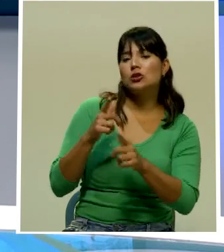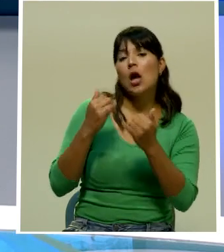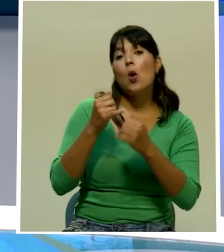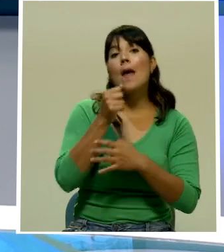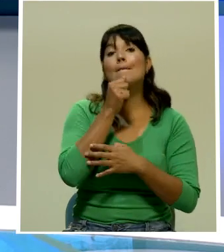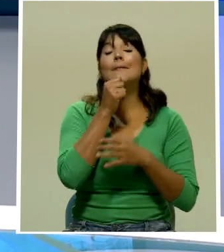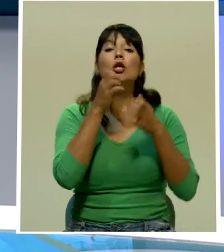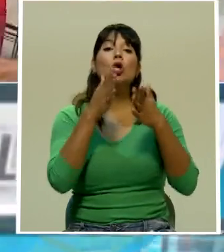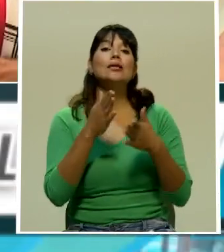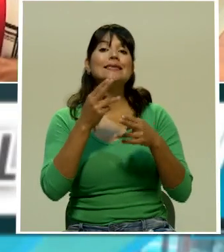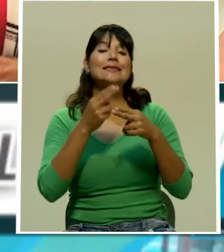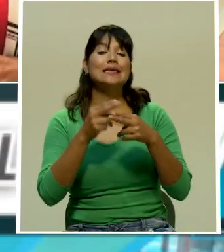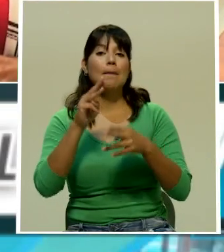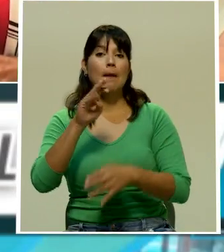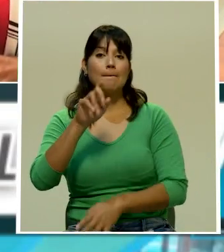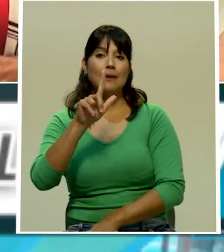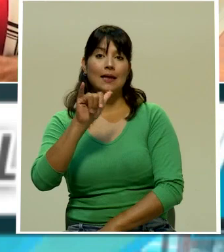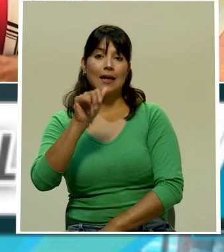sobre este tema